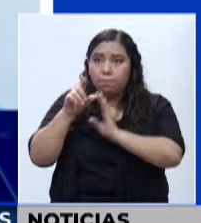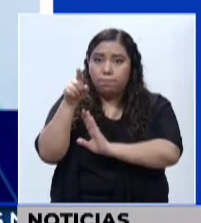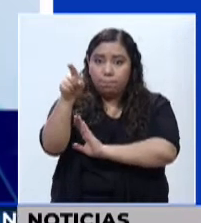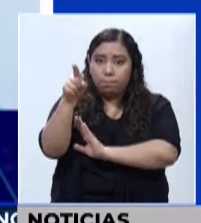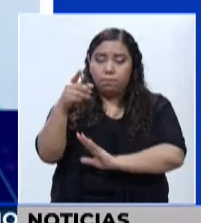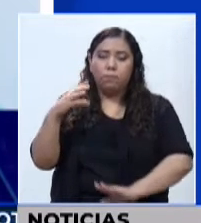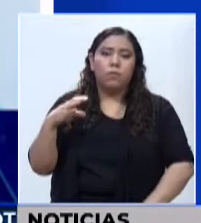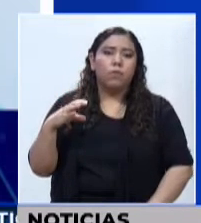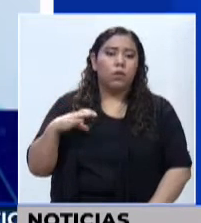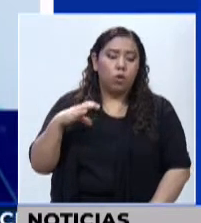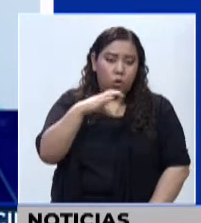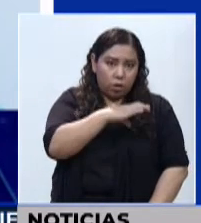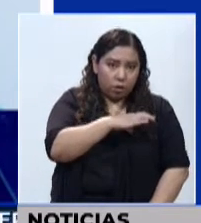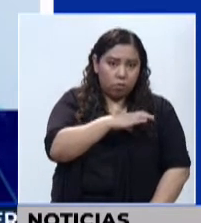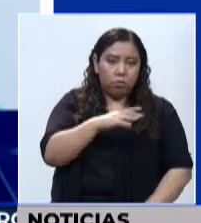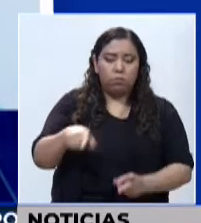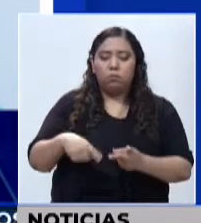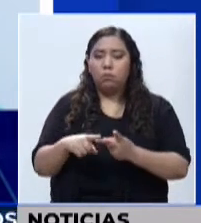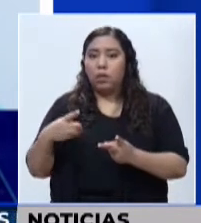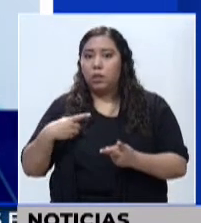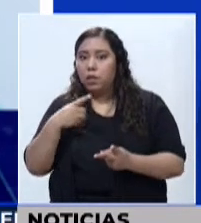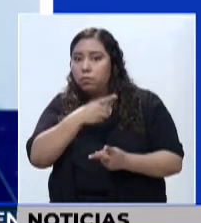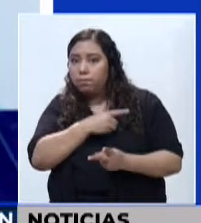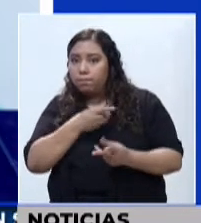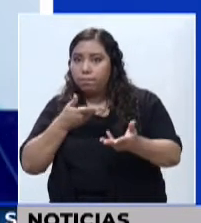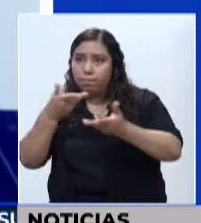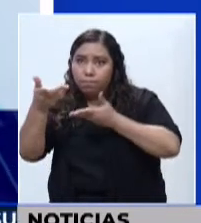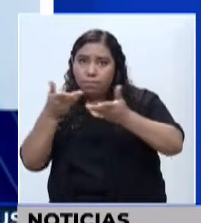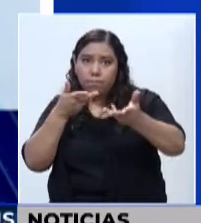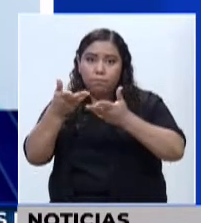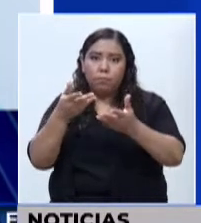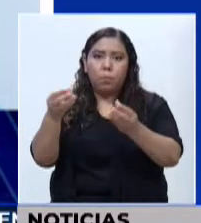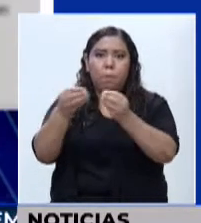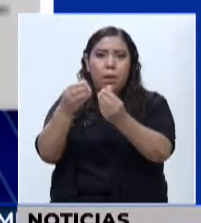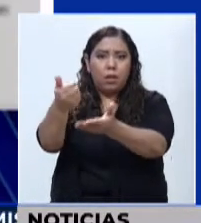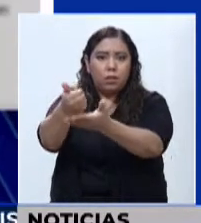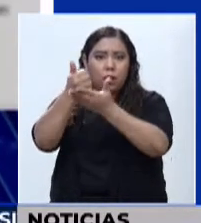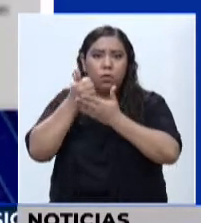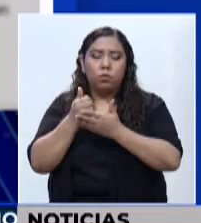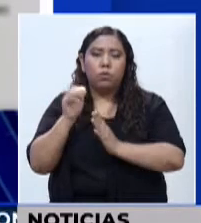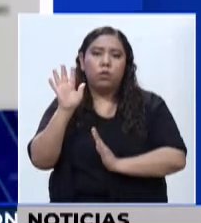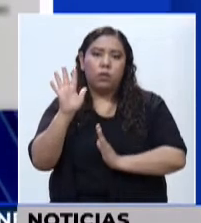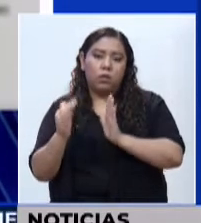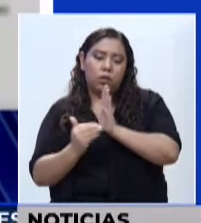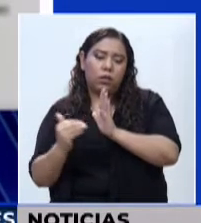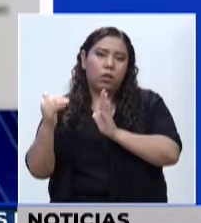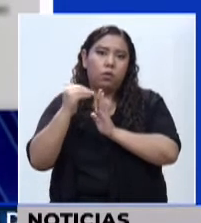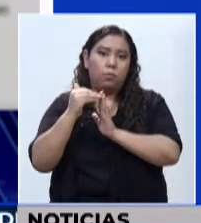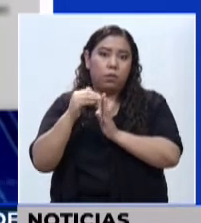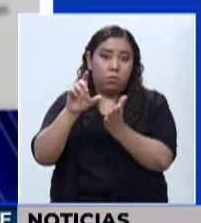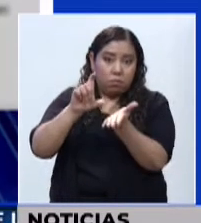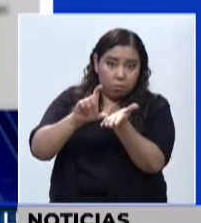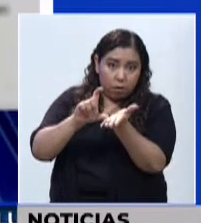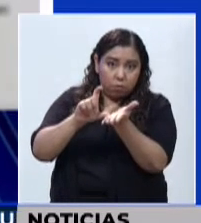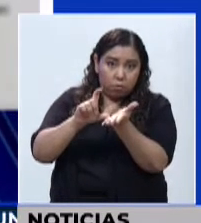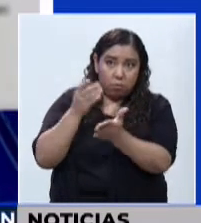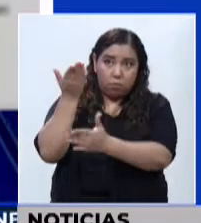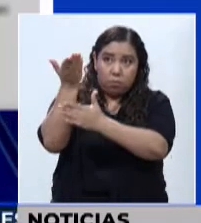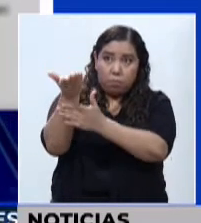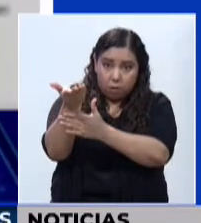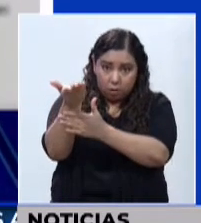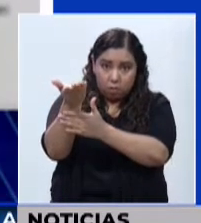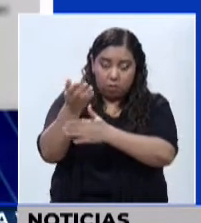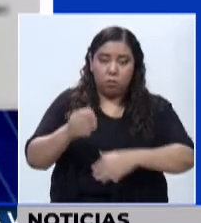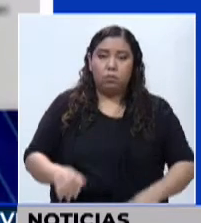senadores y congresistas para buscar el apoyo y que se puedan adquirir unos 5 millones de inmunizantes. Luis Basso